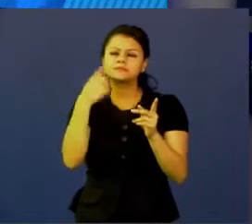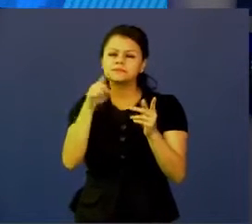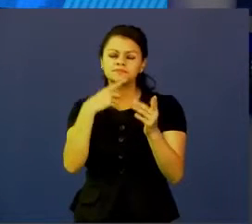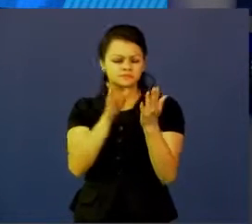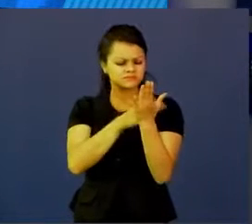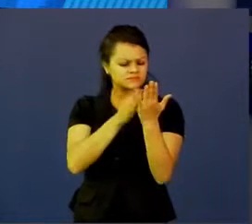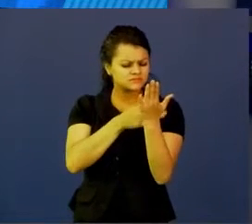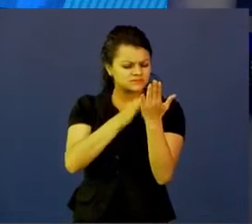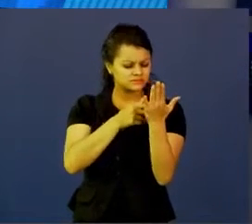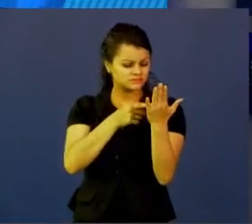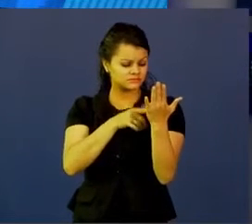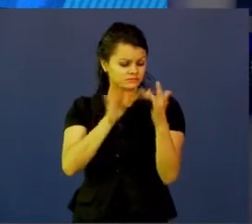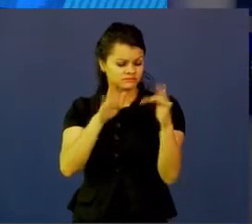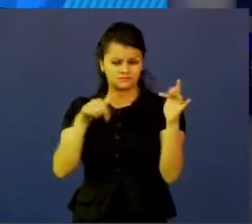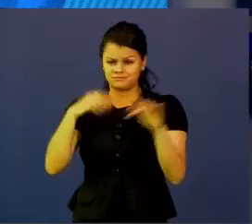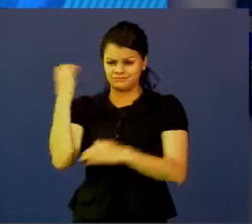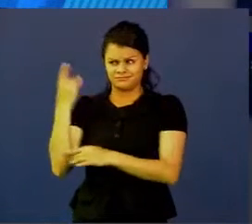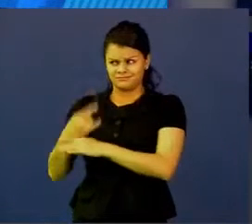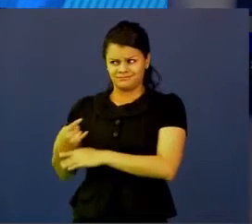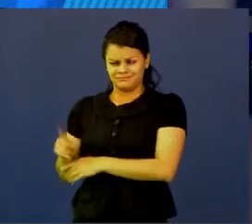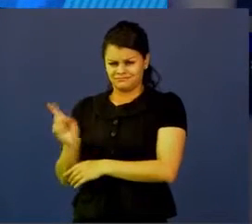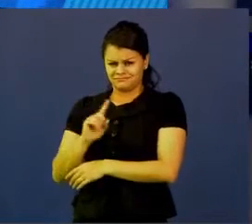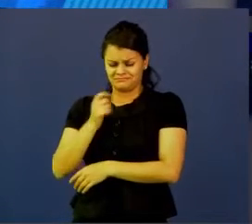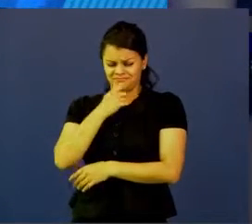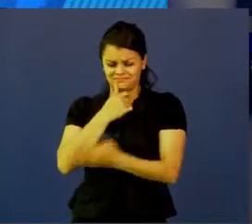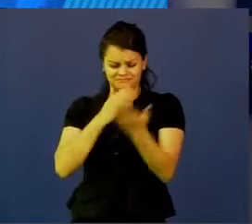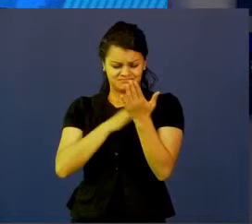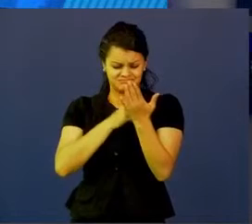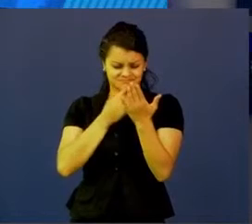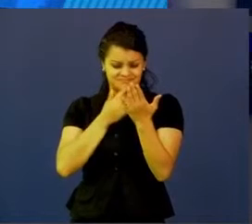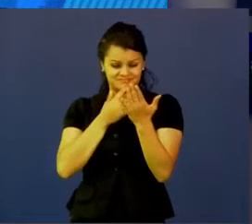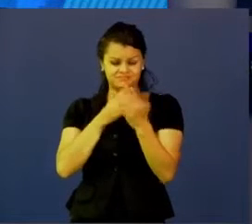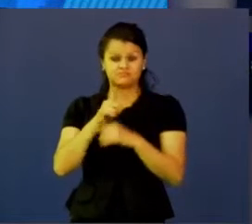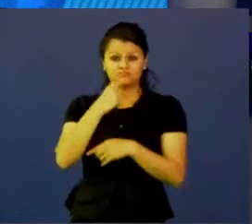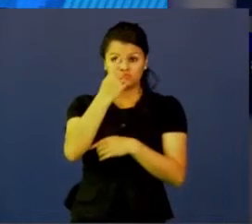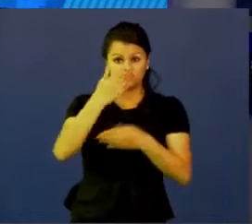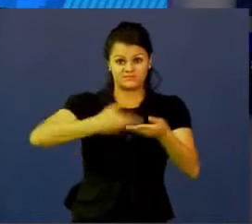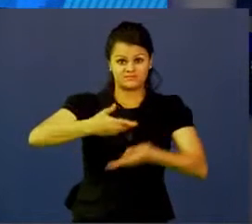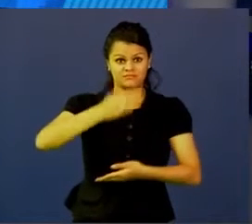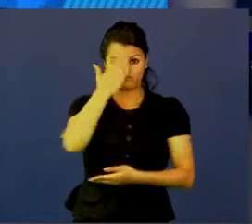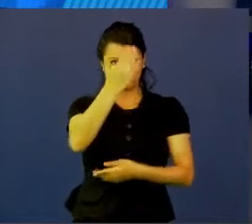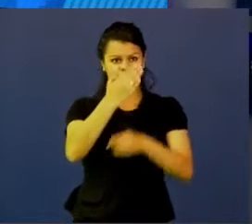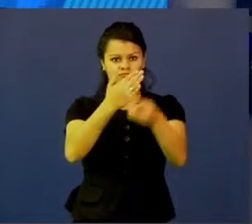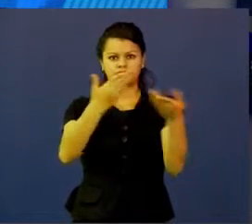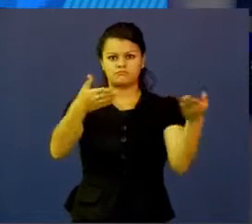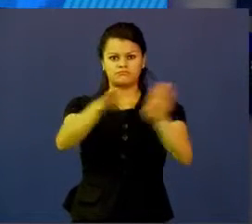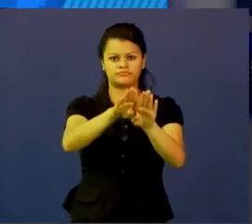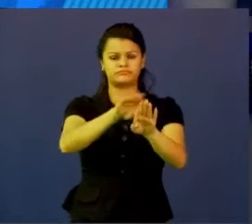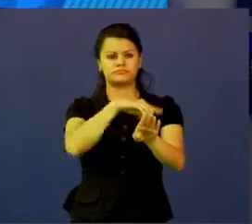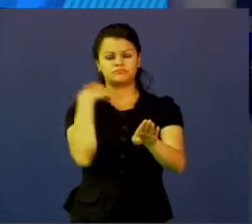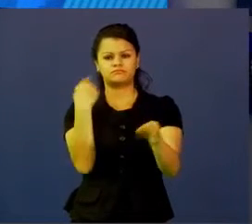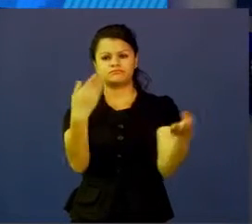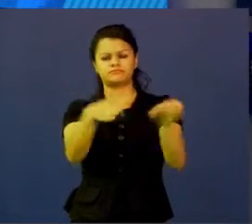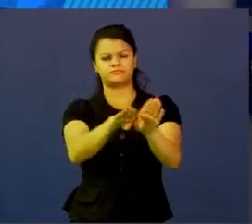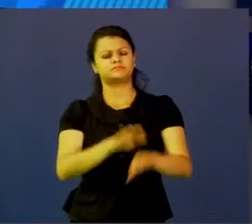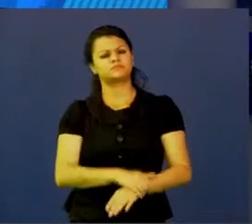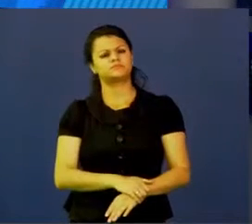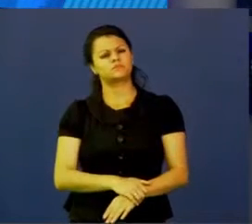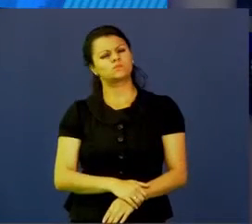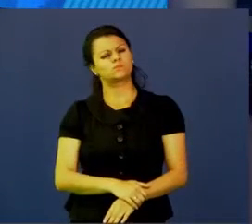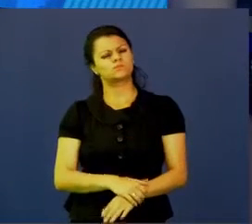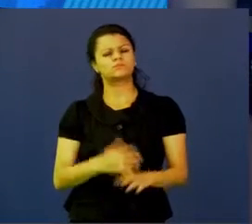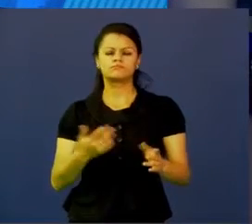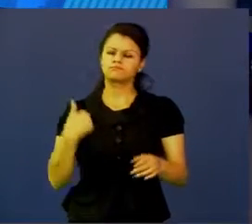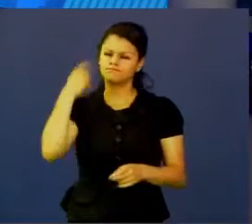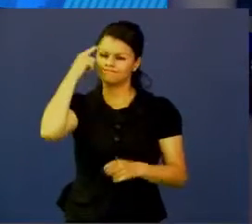entorno, una de las dos tiendas del frente se quebró, cerró. Yo siempre me he preguntado por qué en lugar de